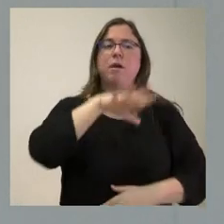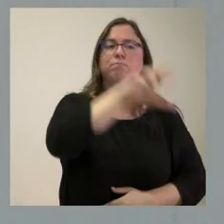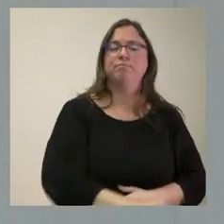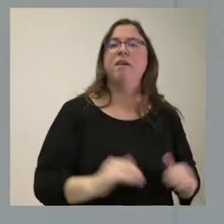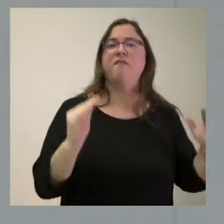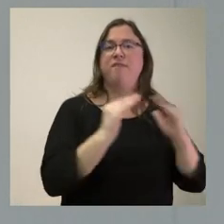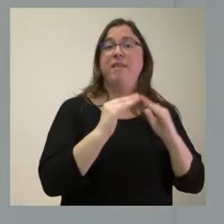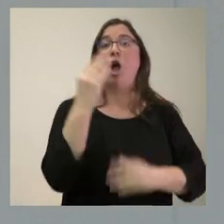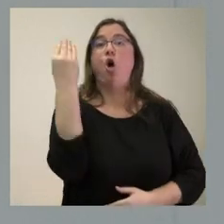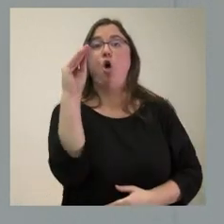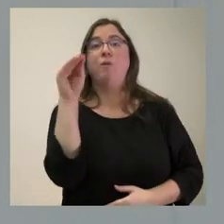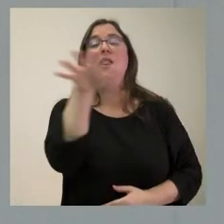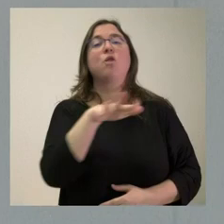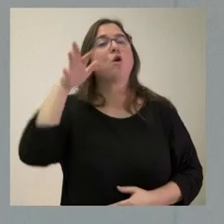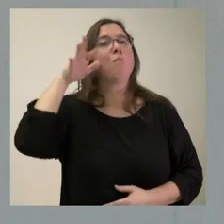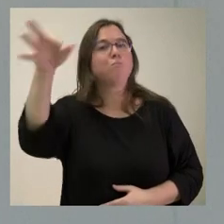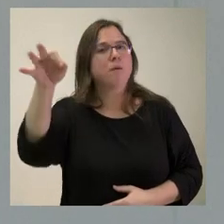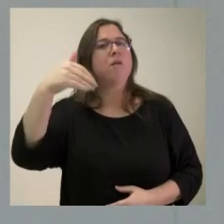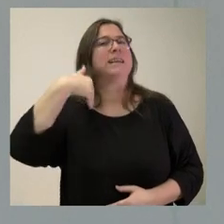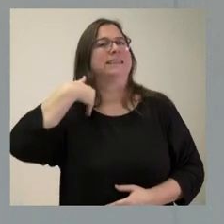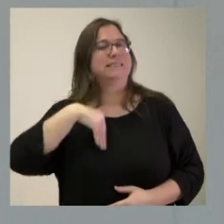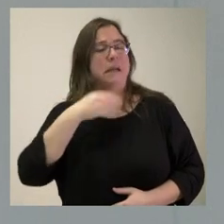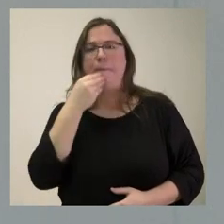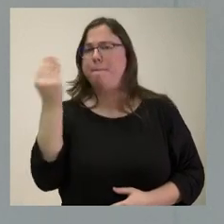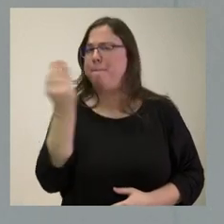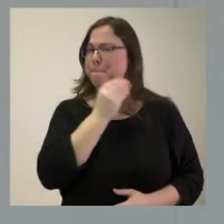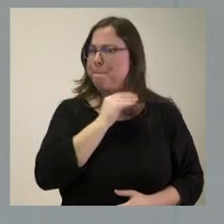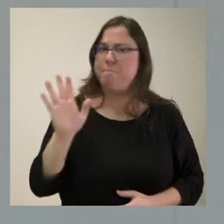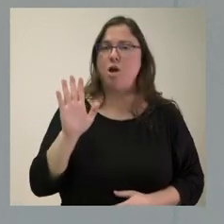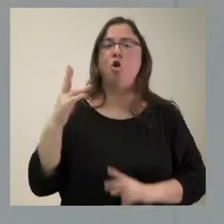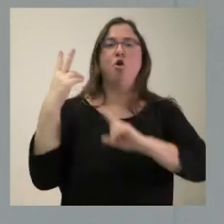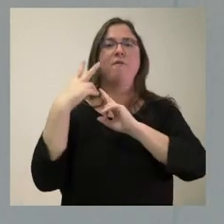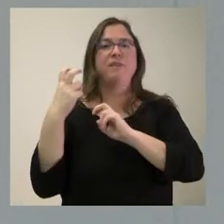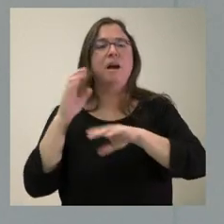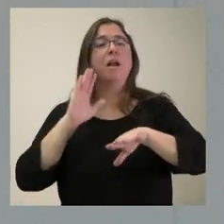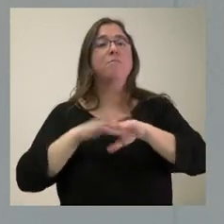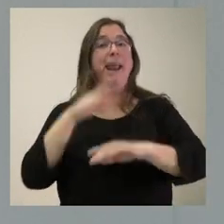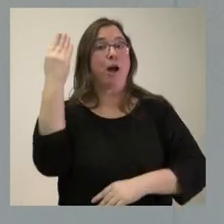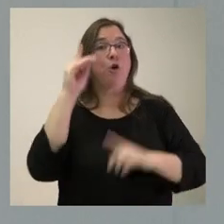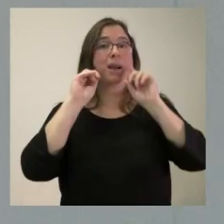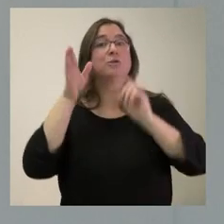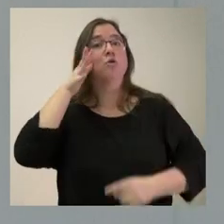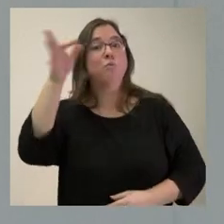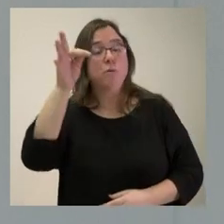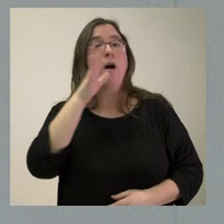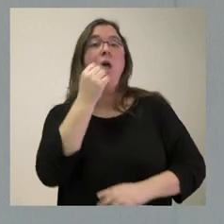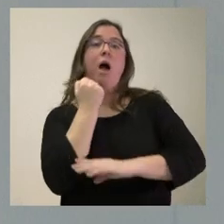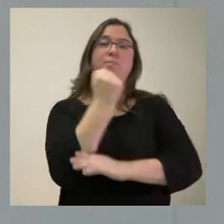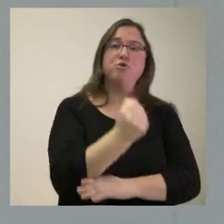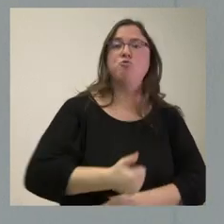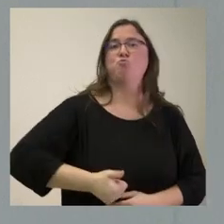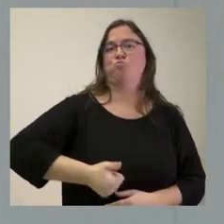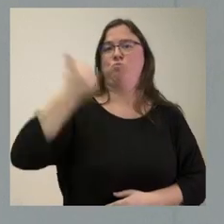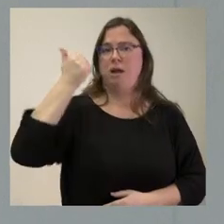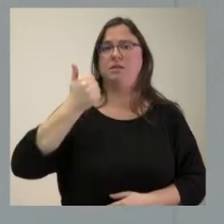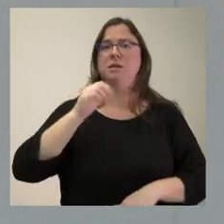parte de jóvenes en el mundo rural. Ya tenemos el mejor tratamiento fiscal para los jóvenes en el mundo rural y reforzamos aún más ese